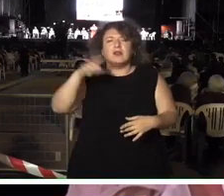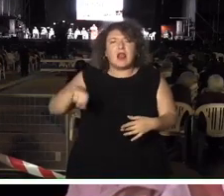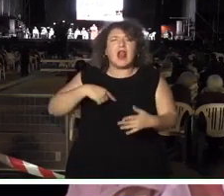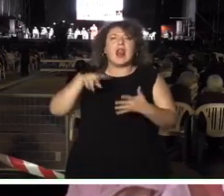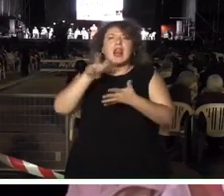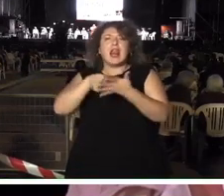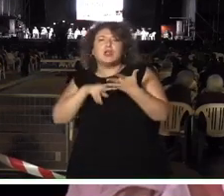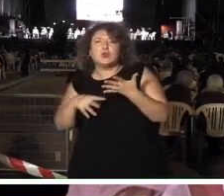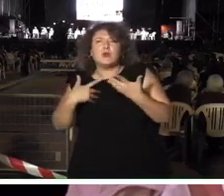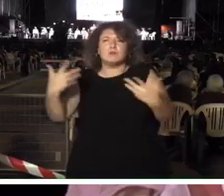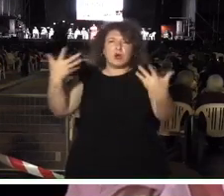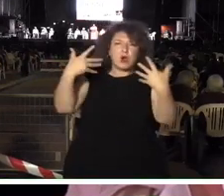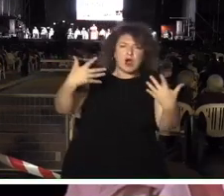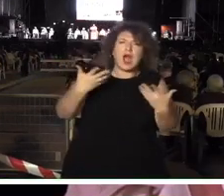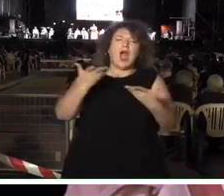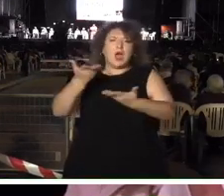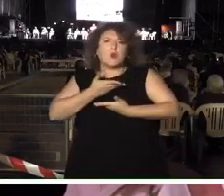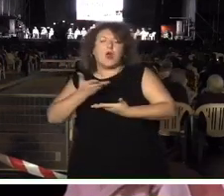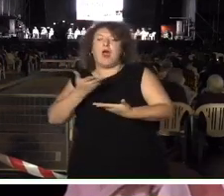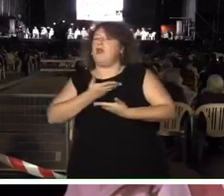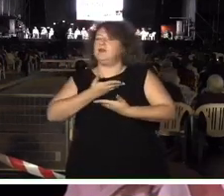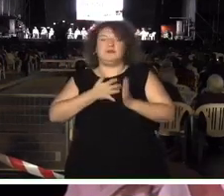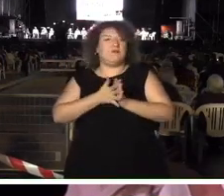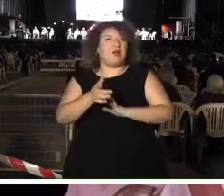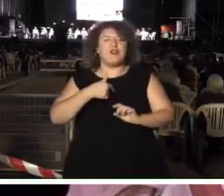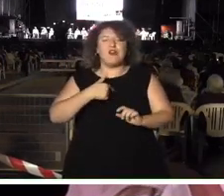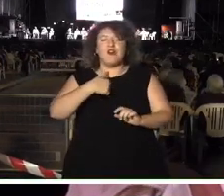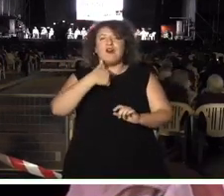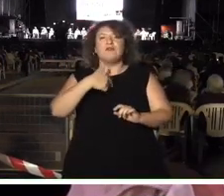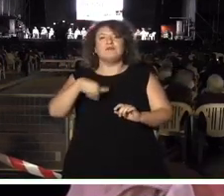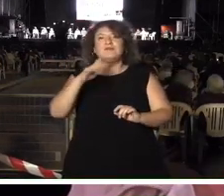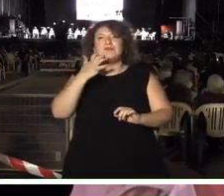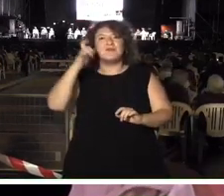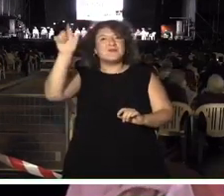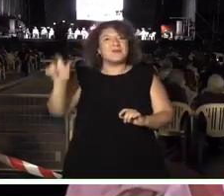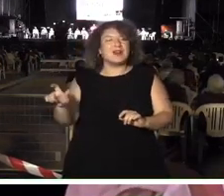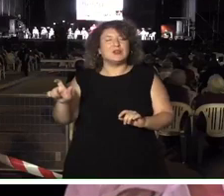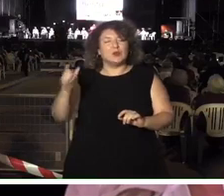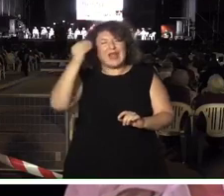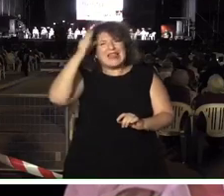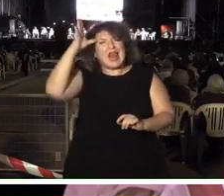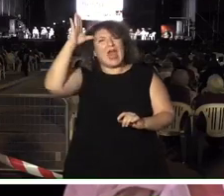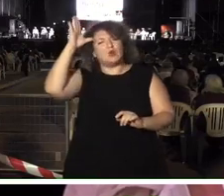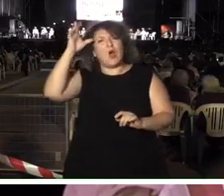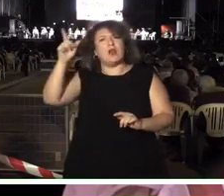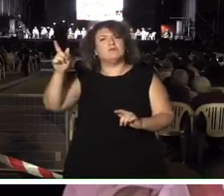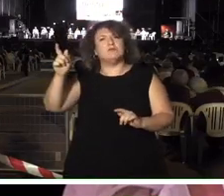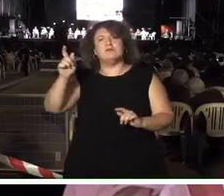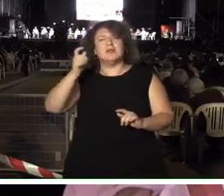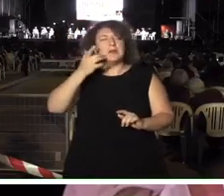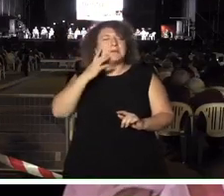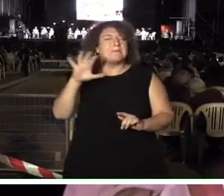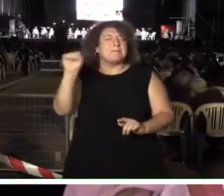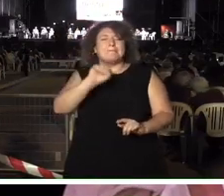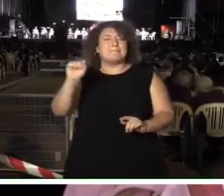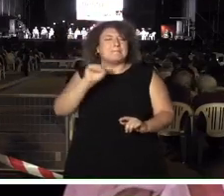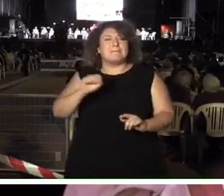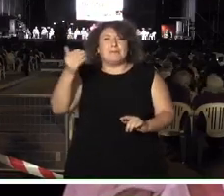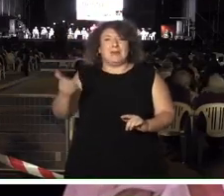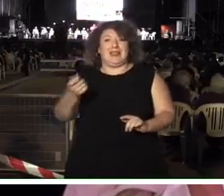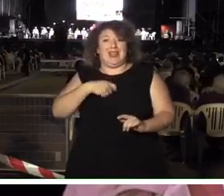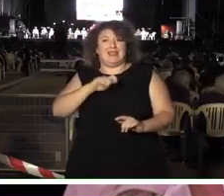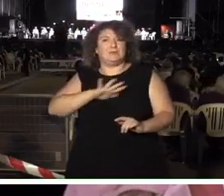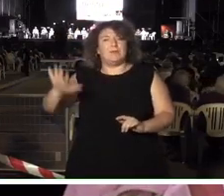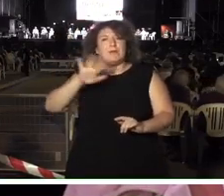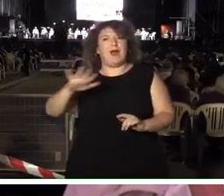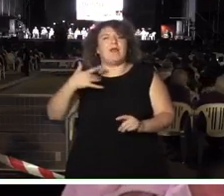lecturas, me ayudó y di un salto tremendo de la mano de uno de los intelectuales para mí más brillantes que había en el país.